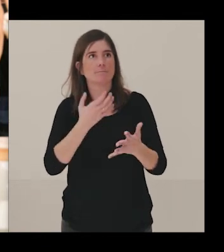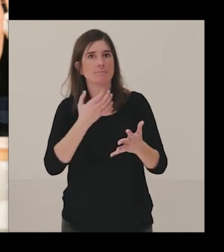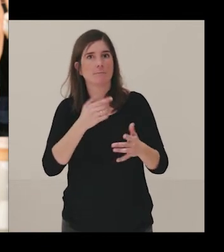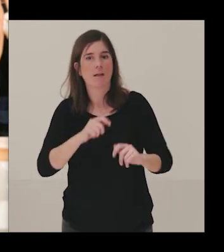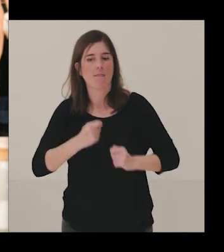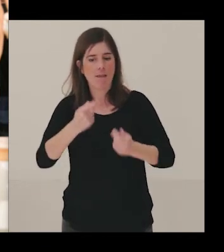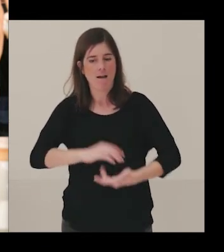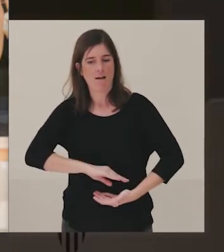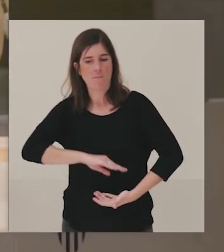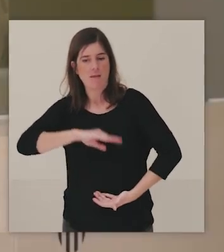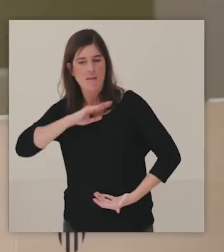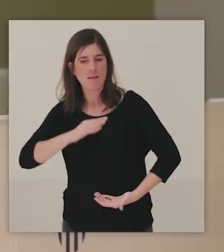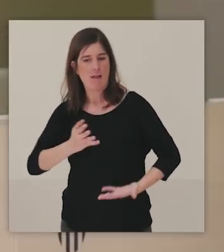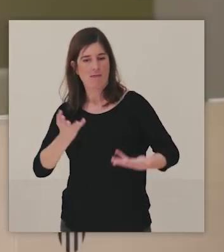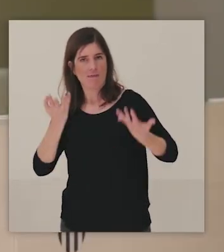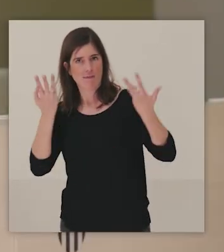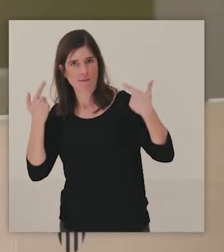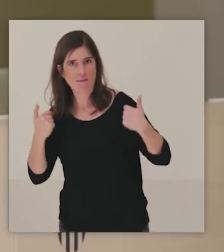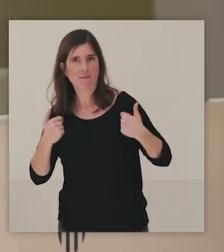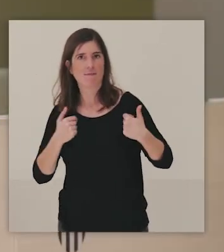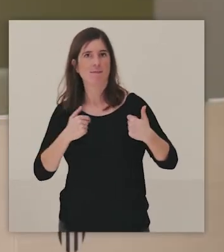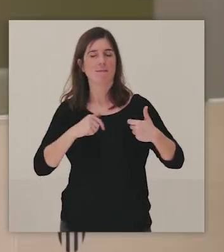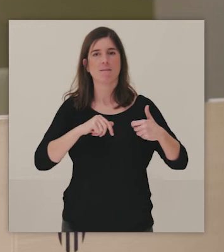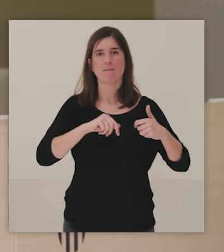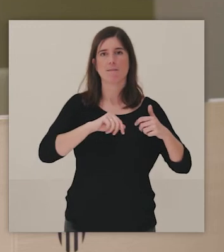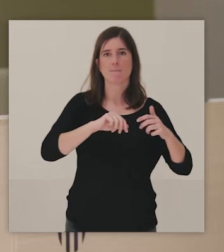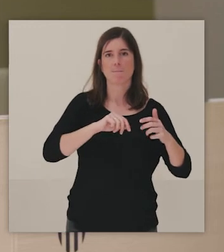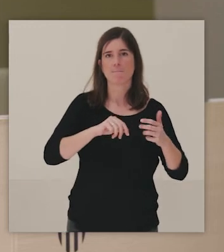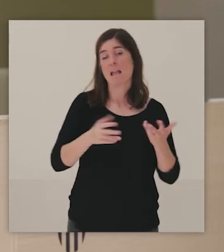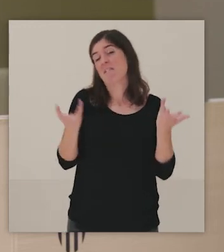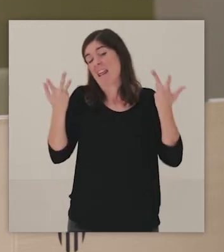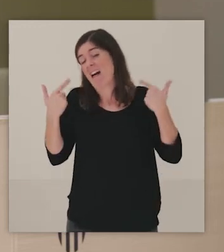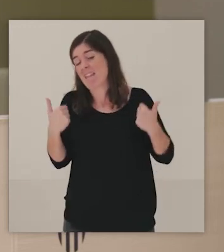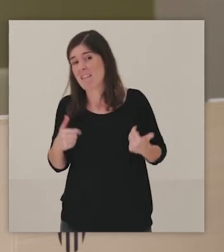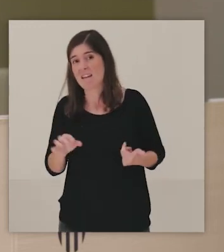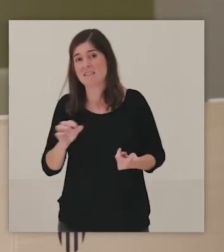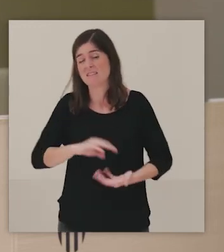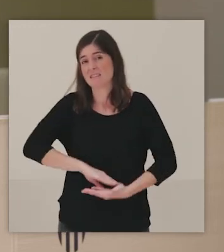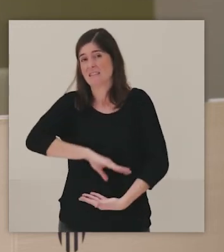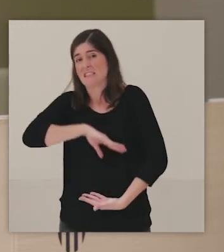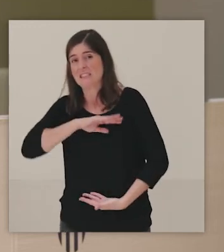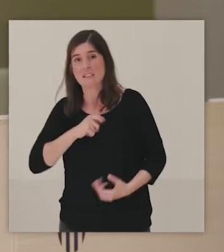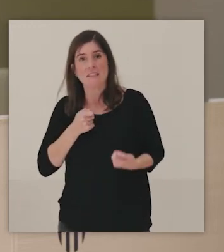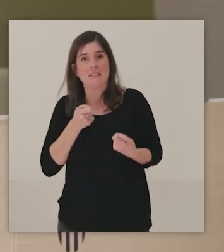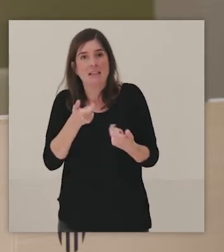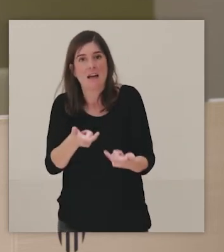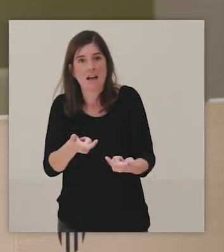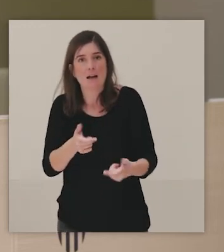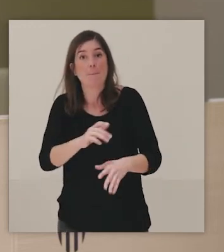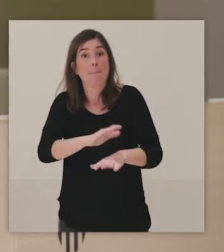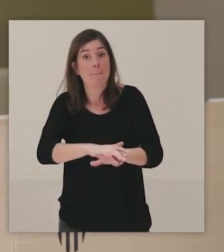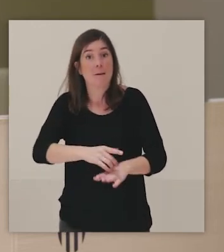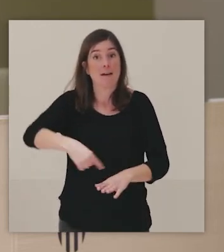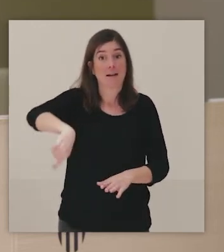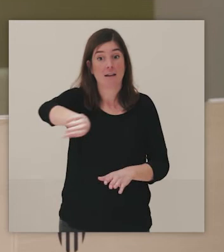es como trabajar para capacitarles en una serie de habilidades o de herramientas